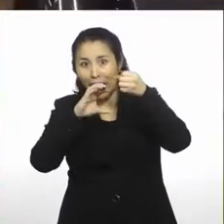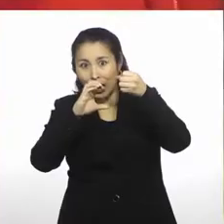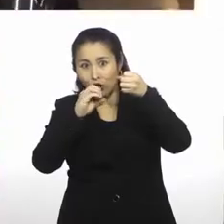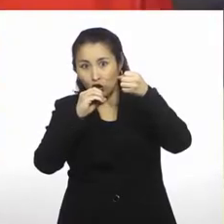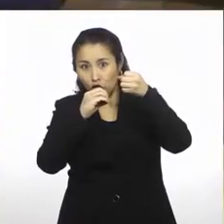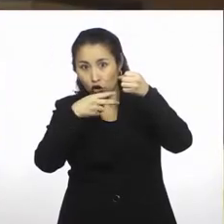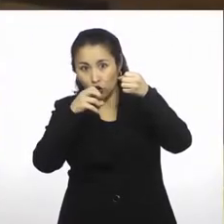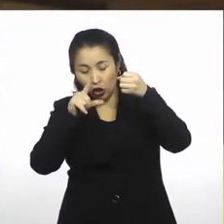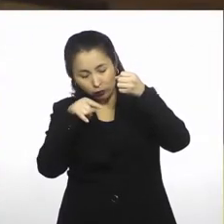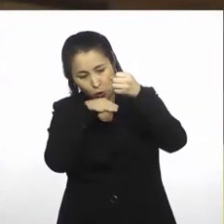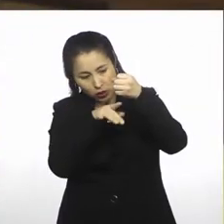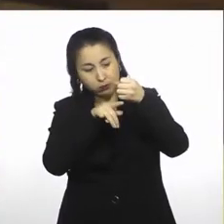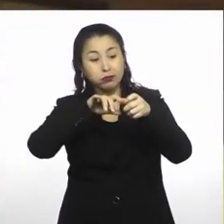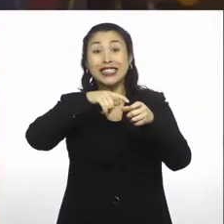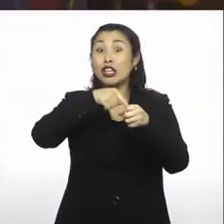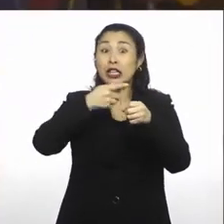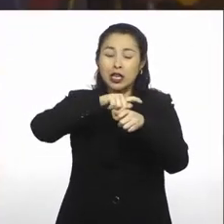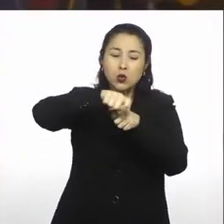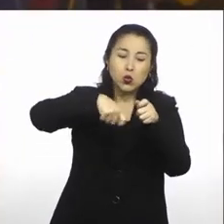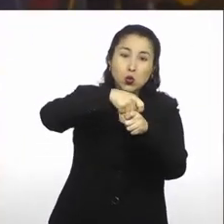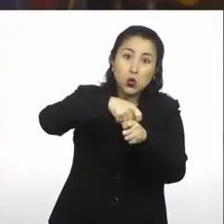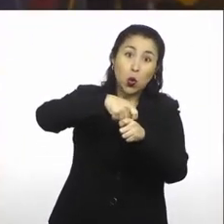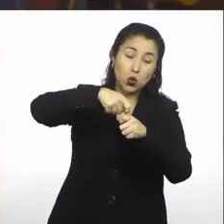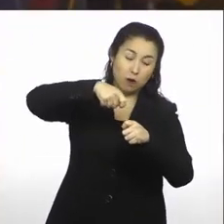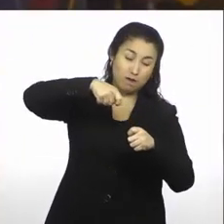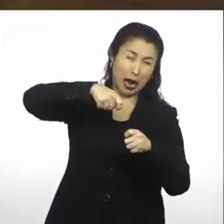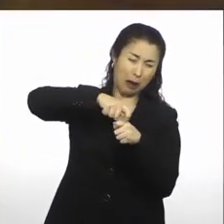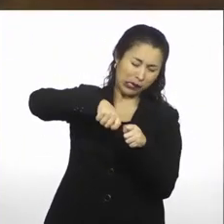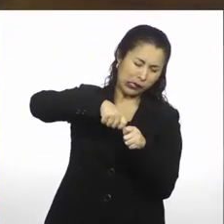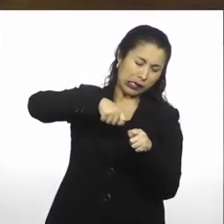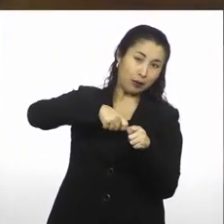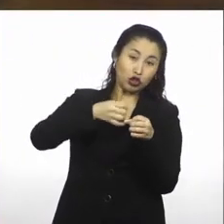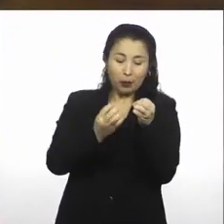Y ahora le vamos a hacer un nudo, también lo más apretado posible,